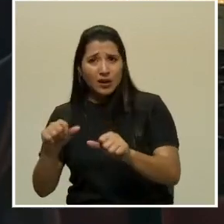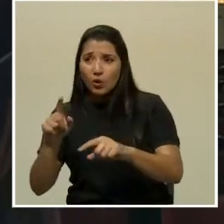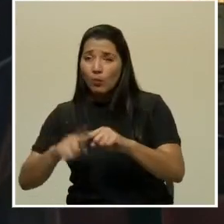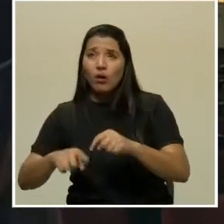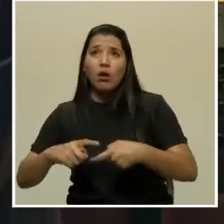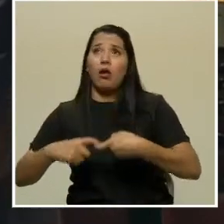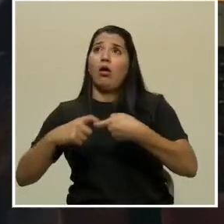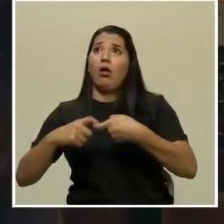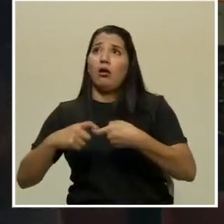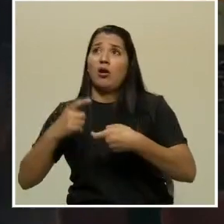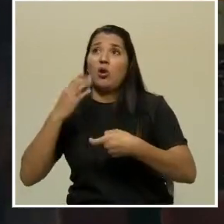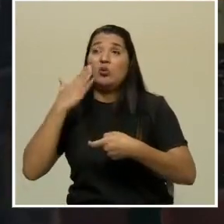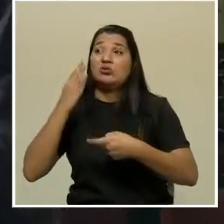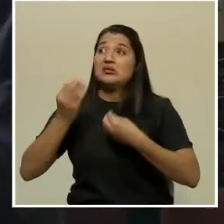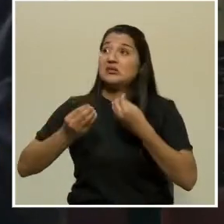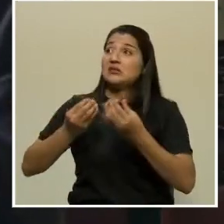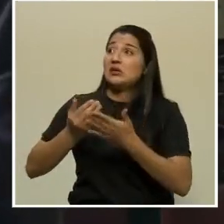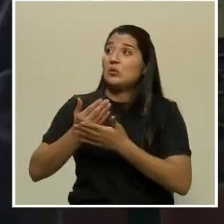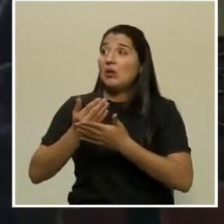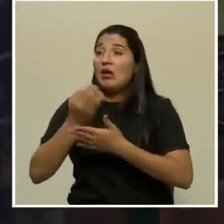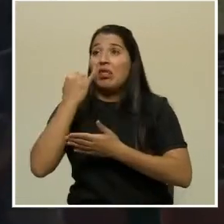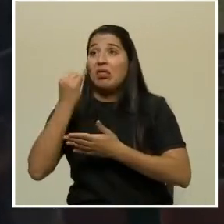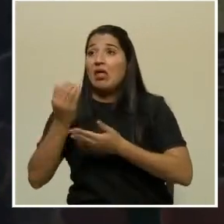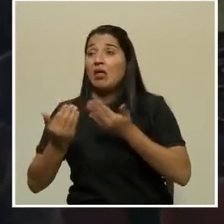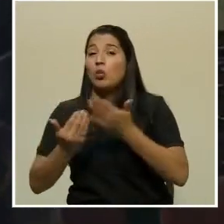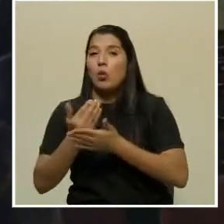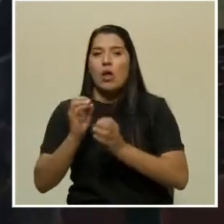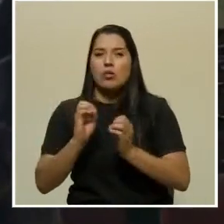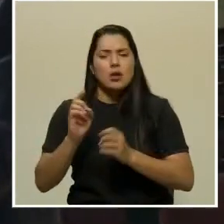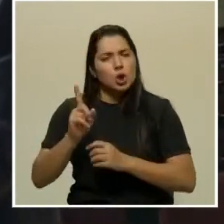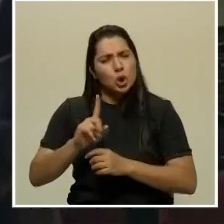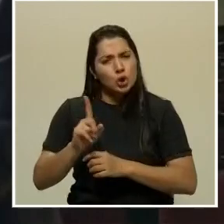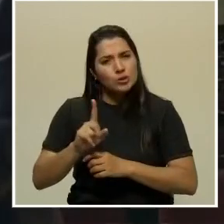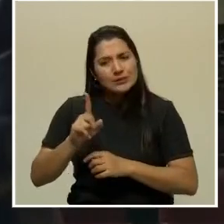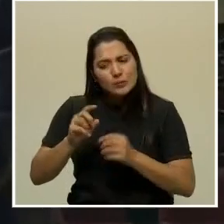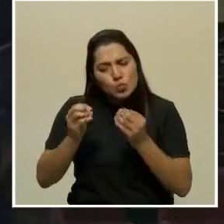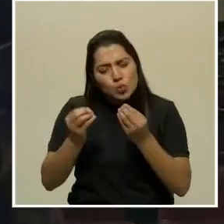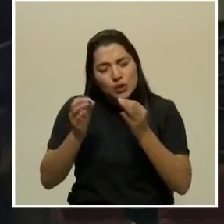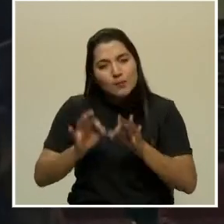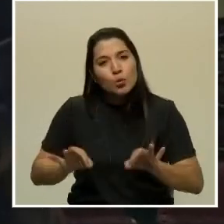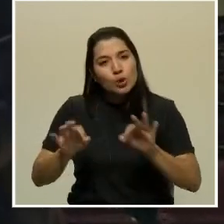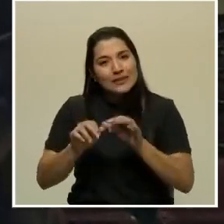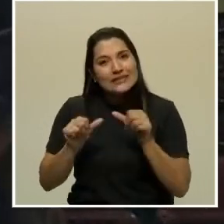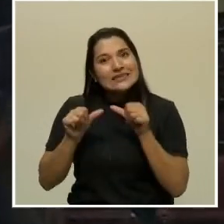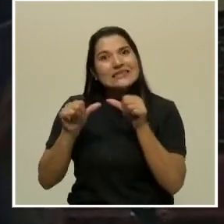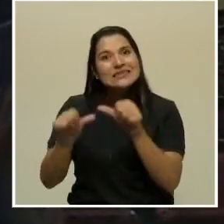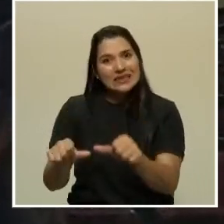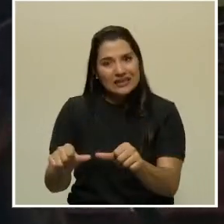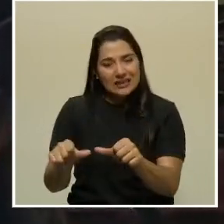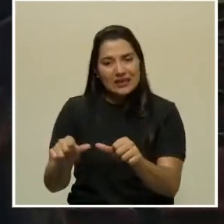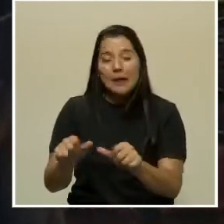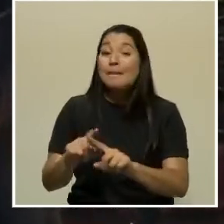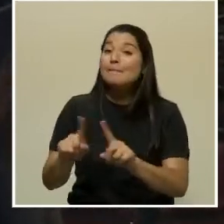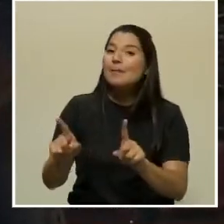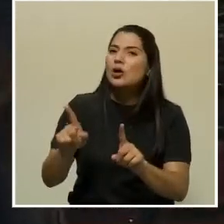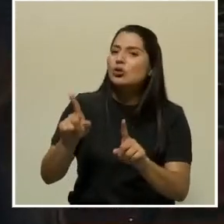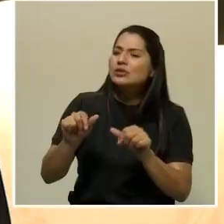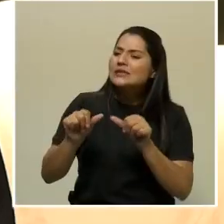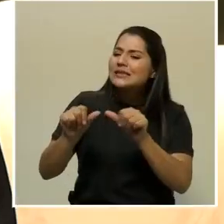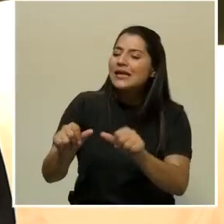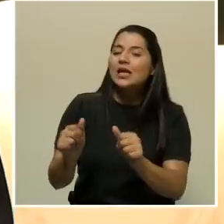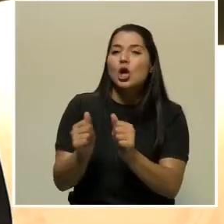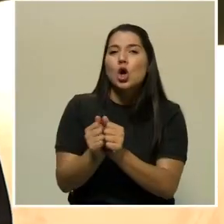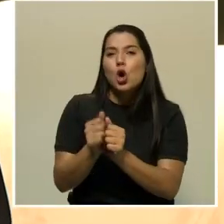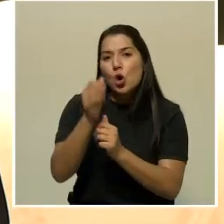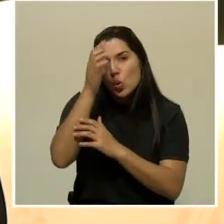Tenemos que cuidarnos. Es absolutamente claro. Es vital sobrevivir, pero hay que sobrevivir con cultura,